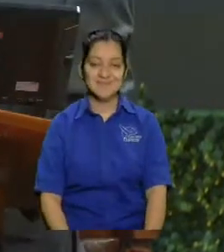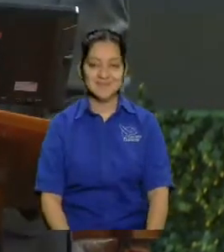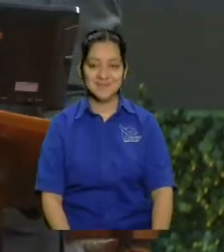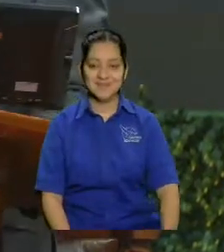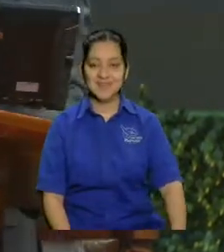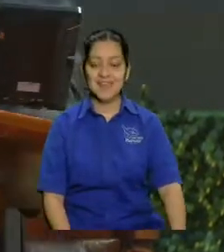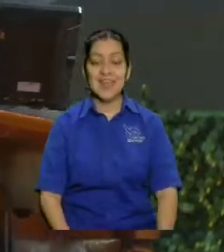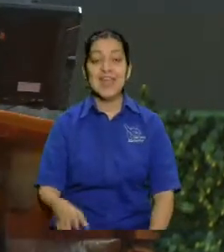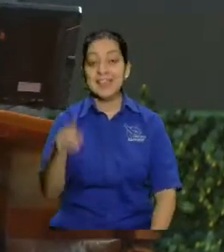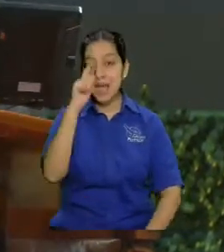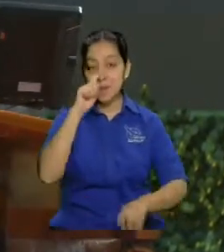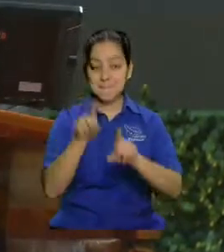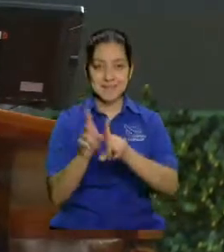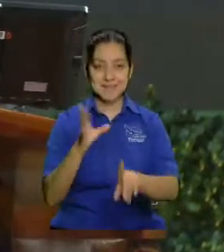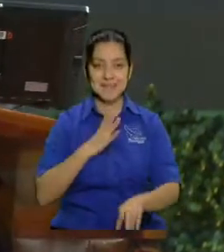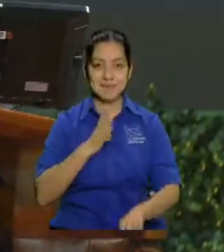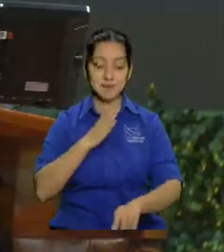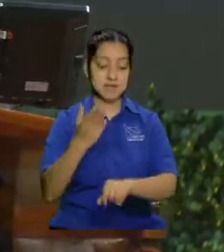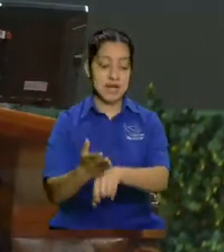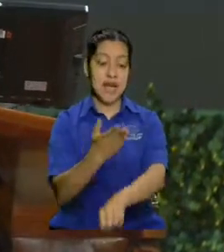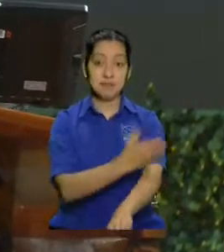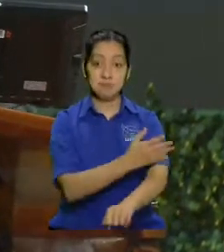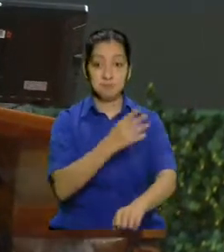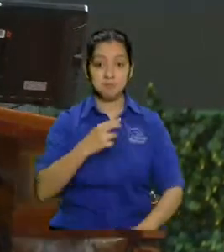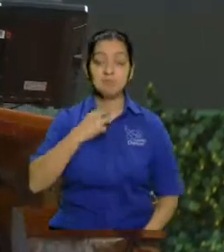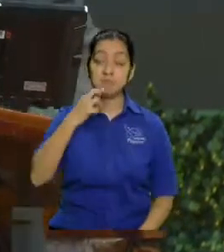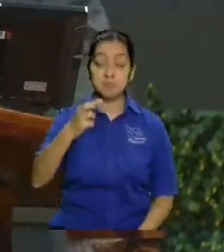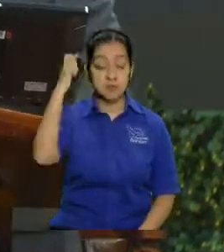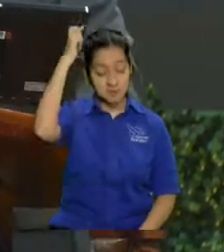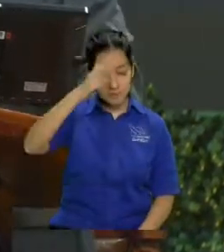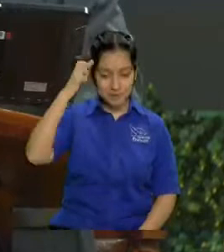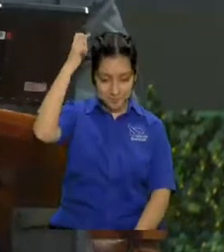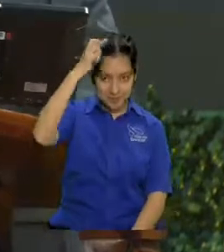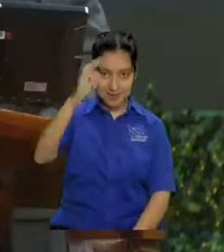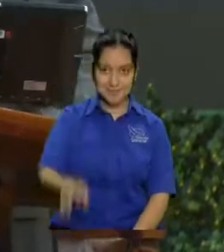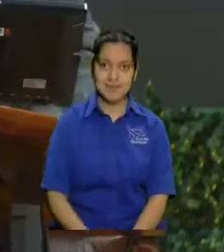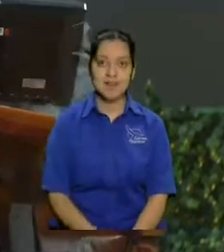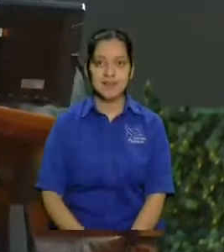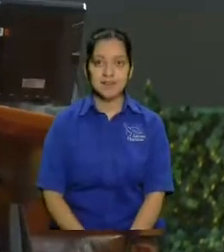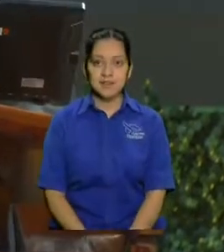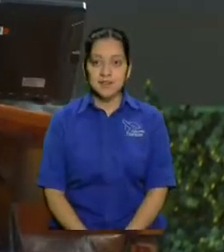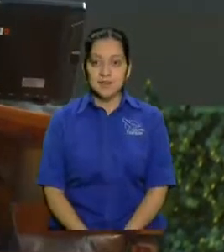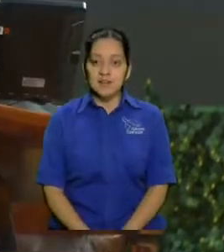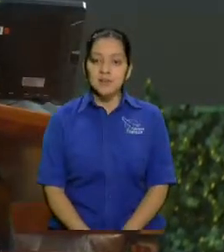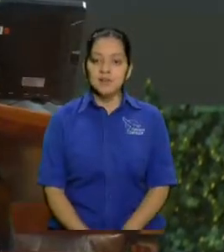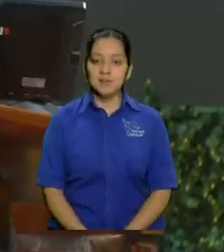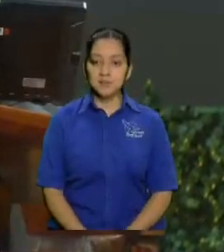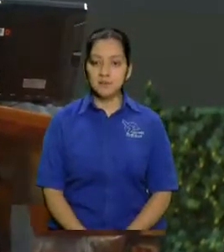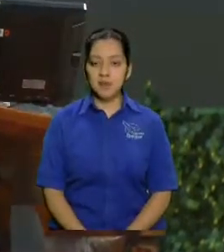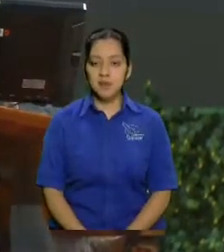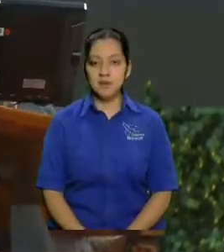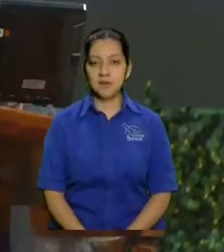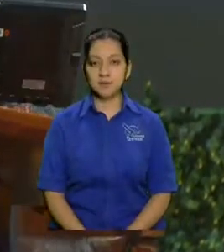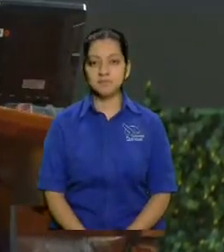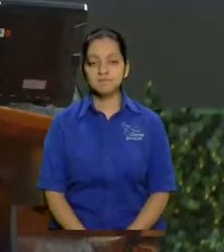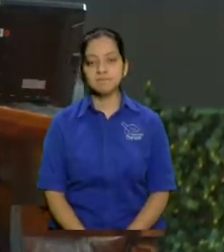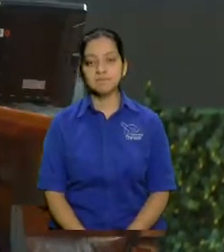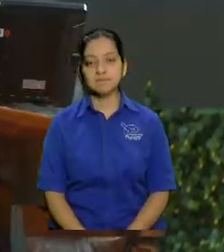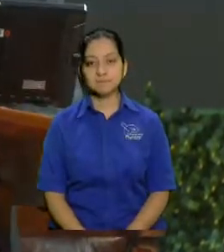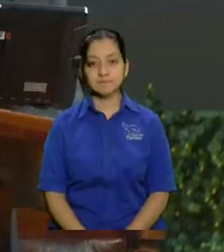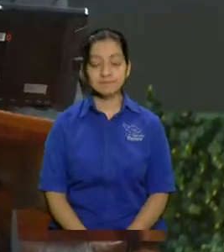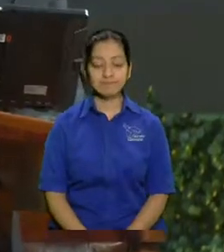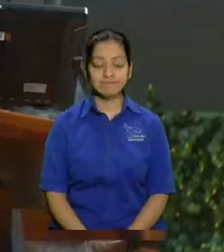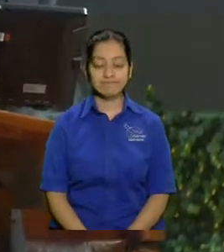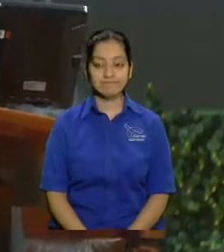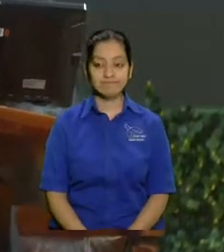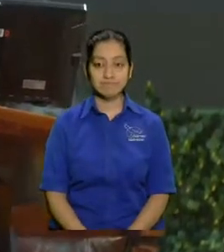feriado, paguele a otro que lo cubra en el chance, no se va a reportar enfermo, porque no puede ser que